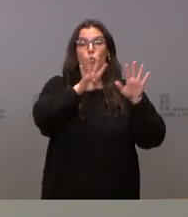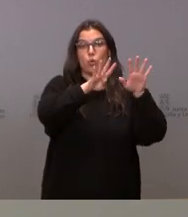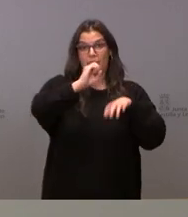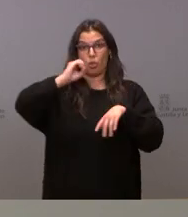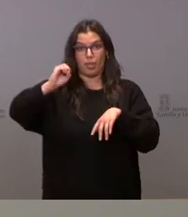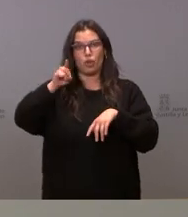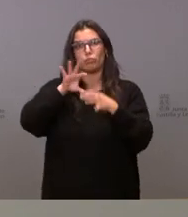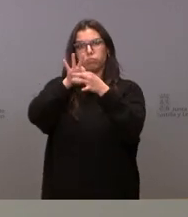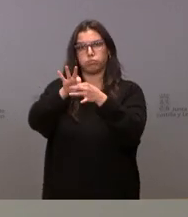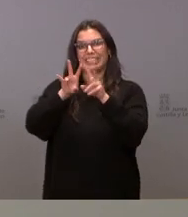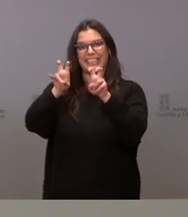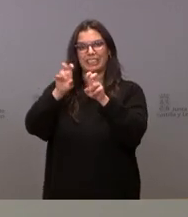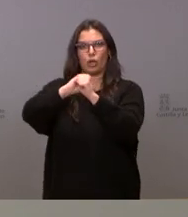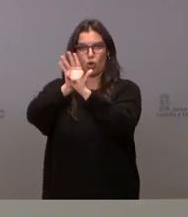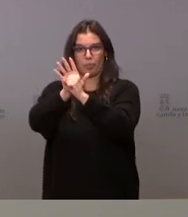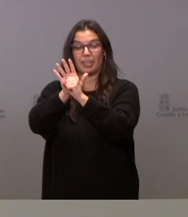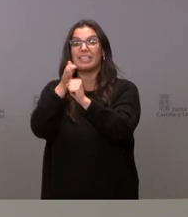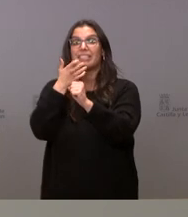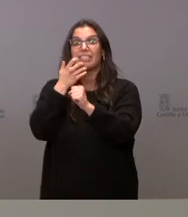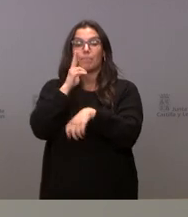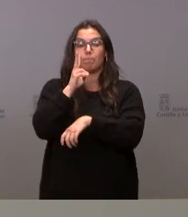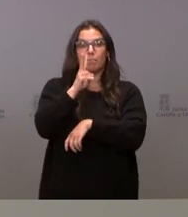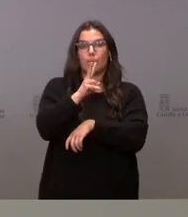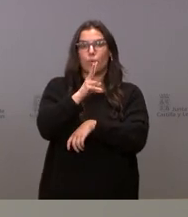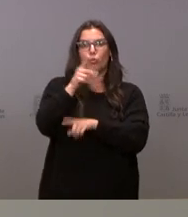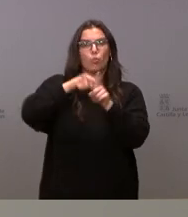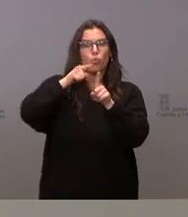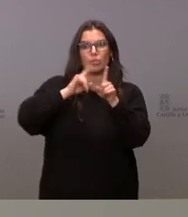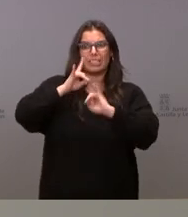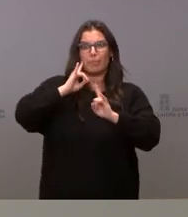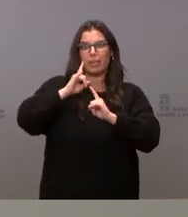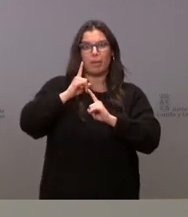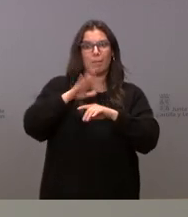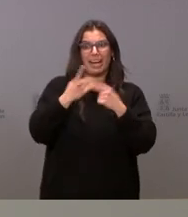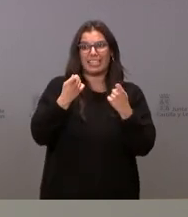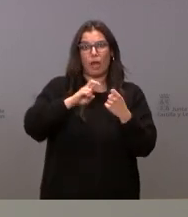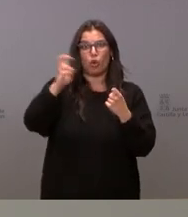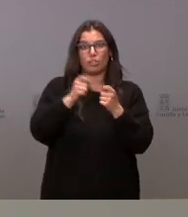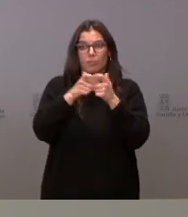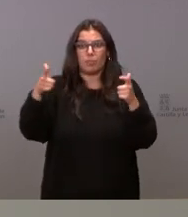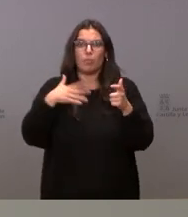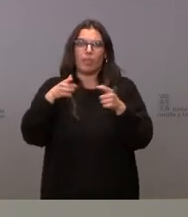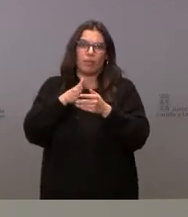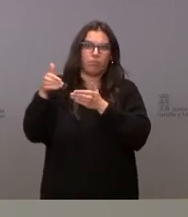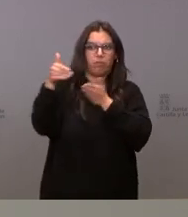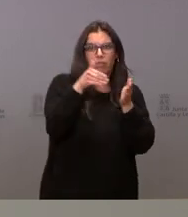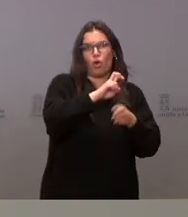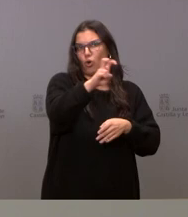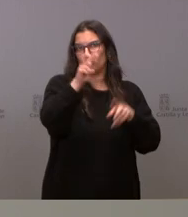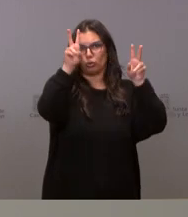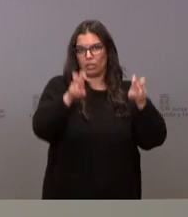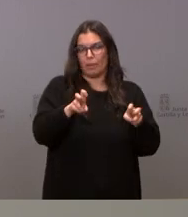si vemos que se incrementa cualquier tipo de uso o necesidad se reorientará de momento